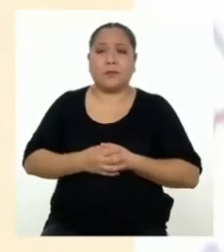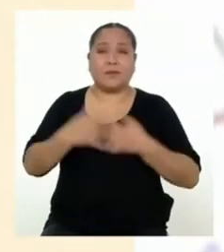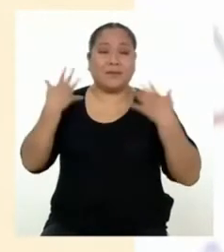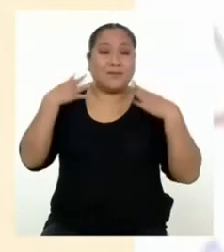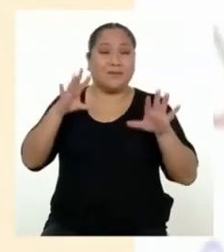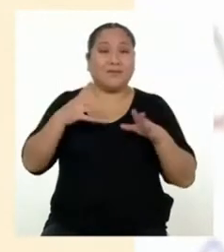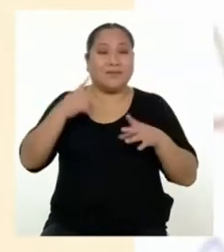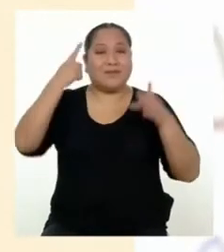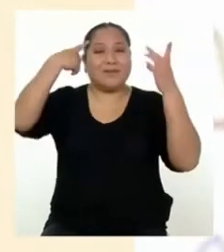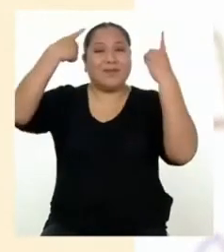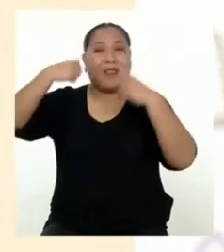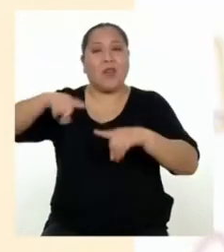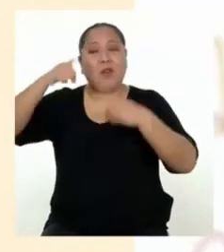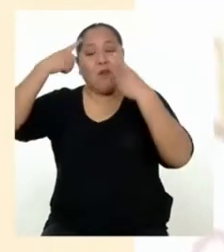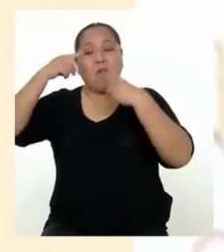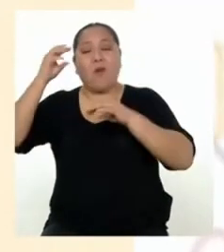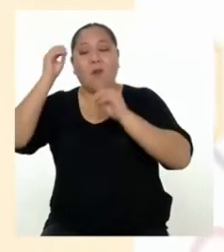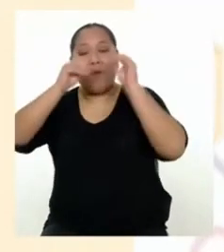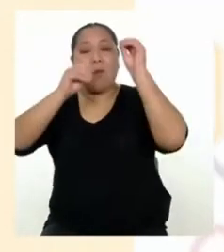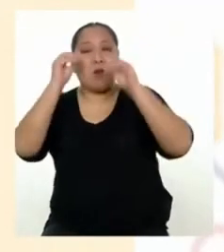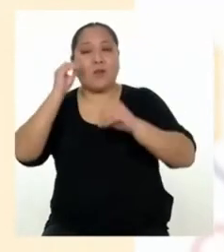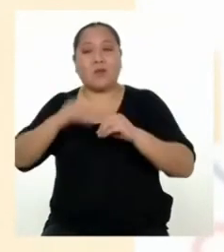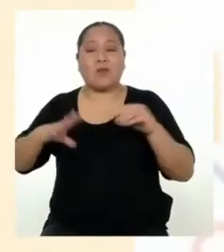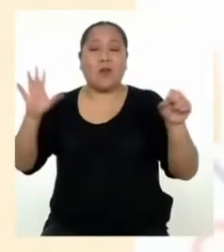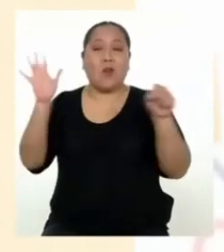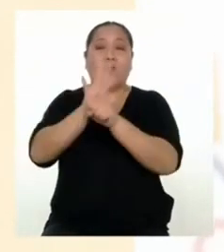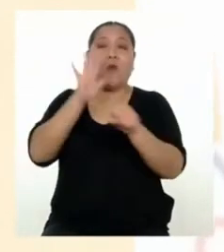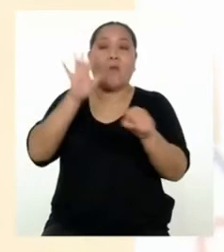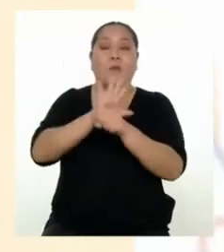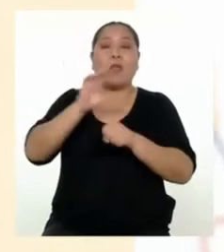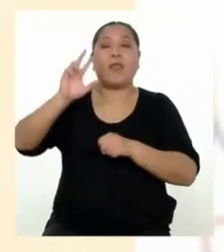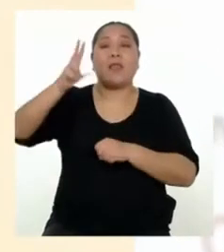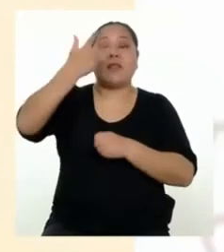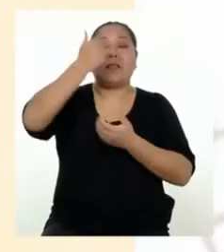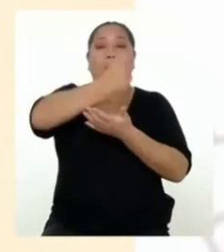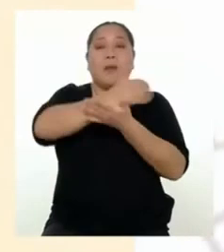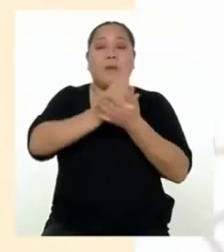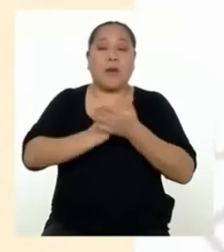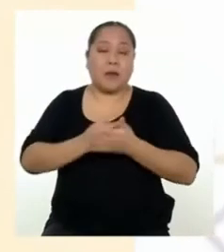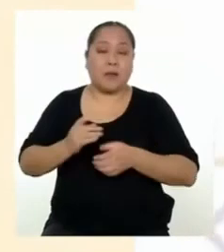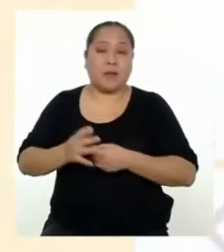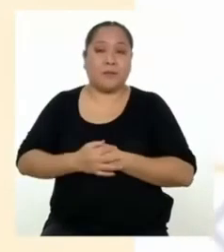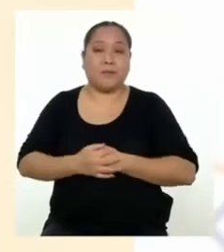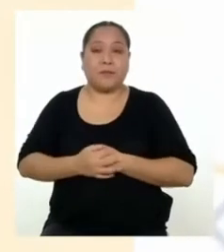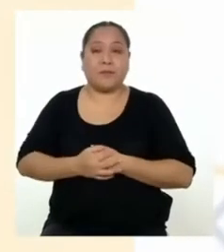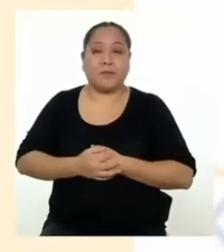Ya tenemos nuestros acuerdos ideados. Hemos completado el tercer paso.